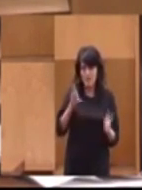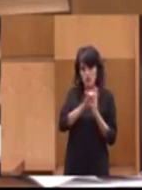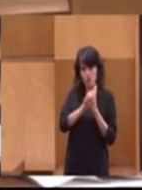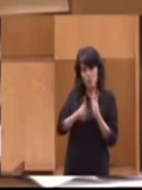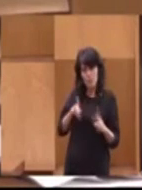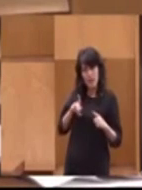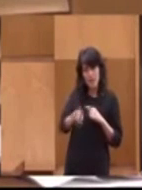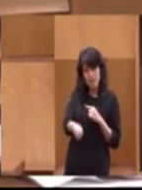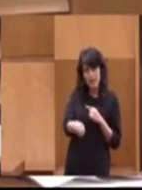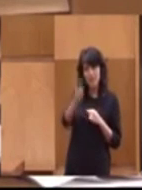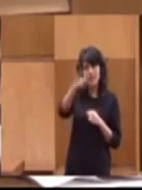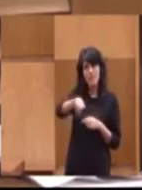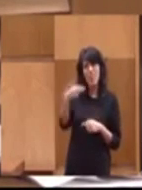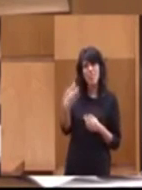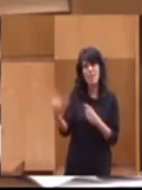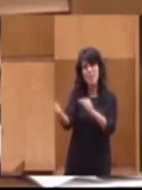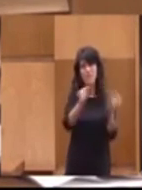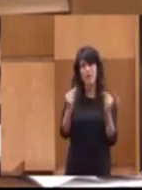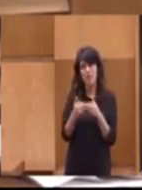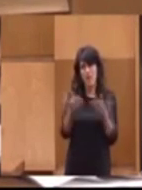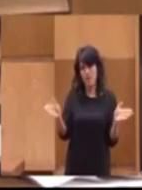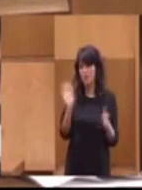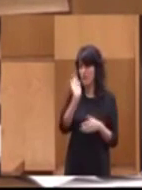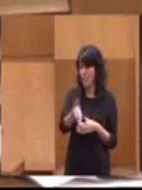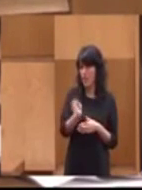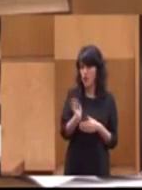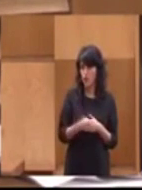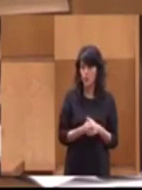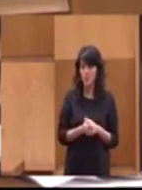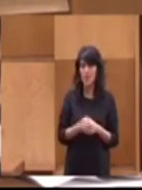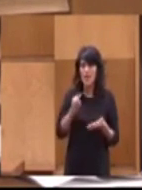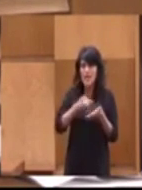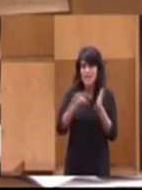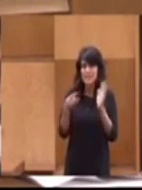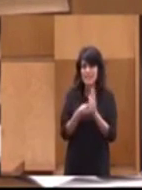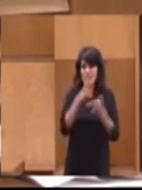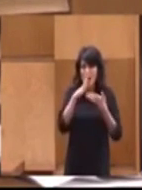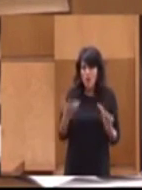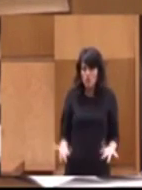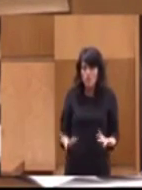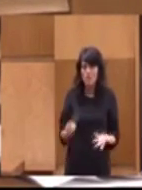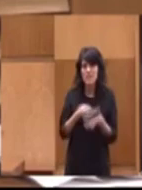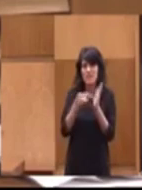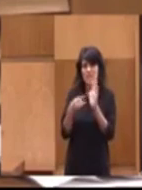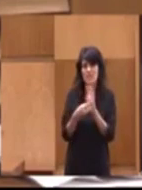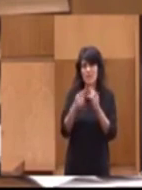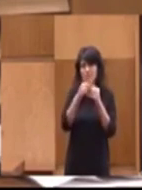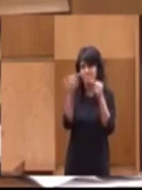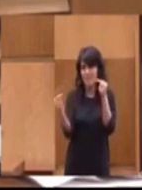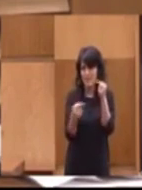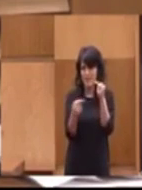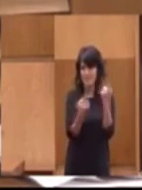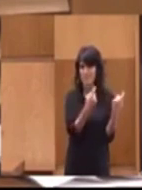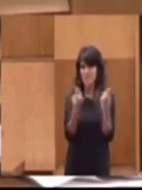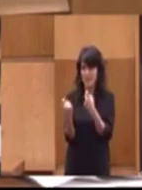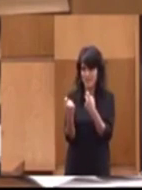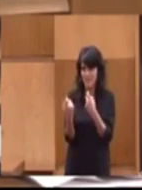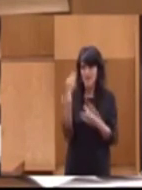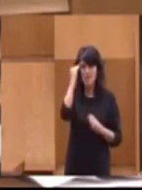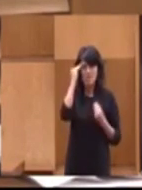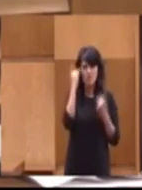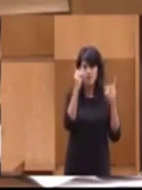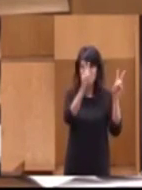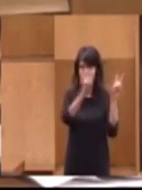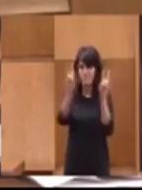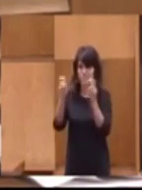el sistema, yo creo que tenemos que abrir el debate. Eso es cierto. El sistema, hoy por hoy, es un sistema deficitario y yo creo que hay que plantearse muchas